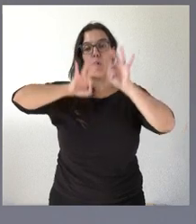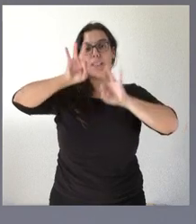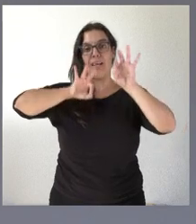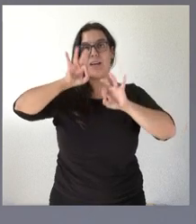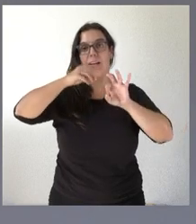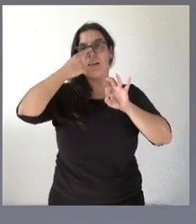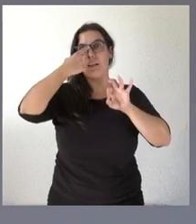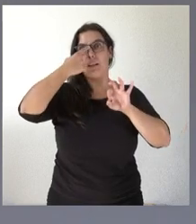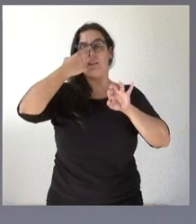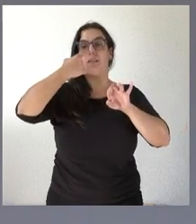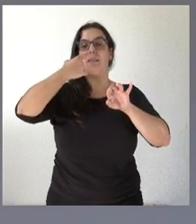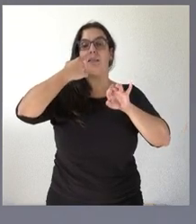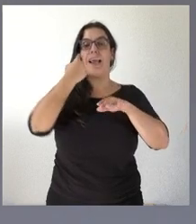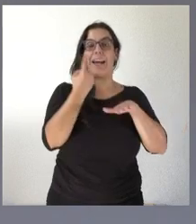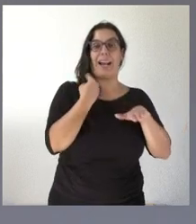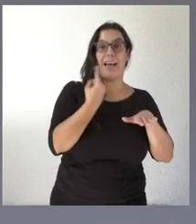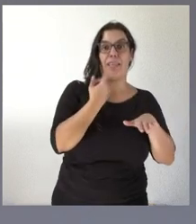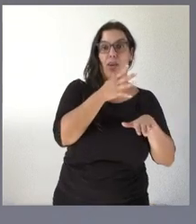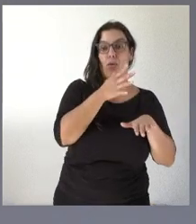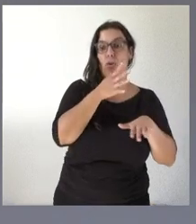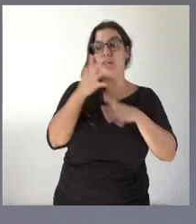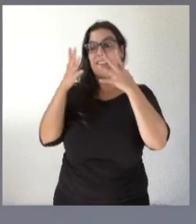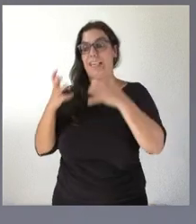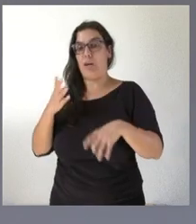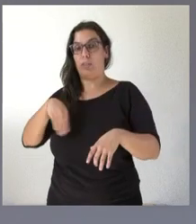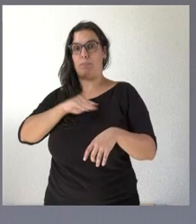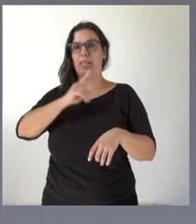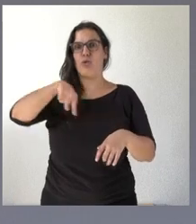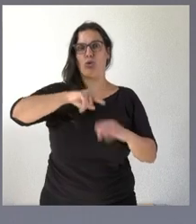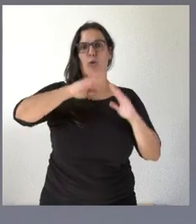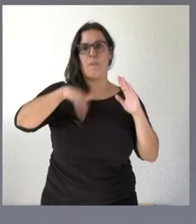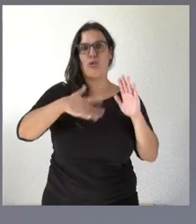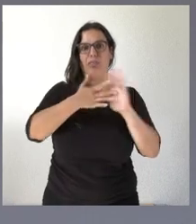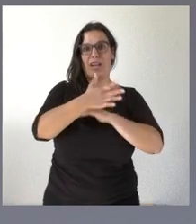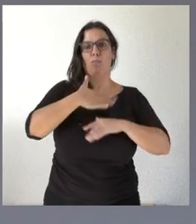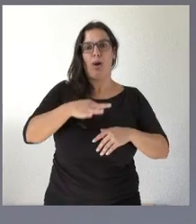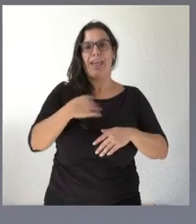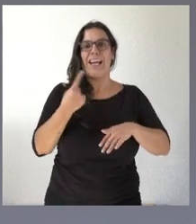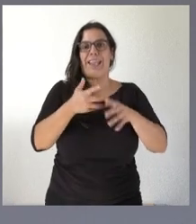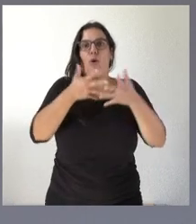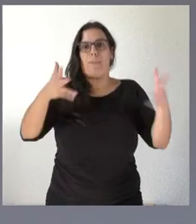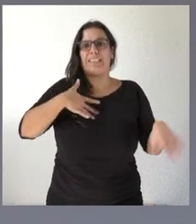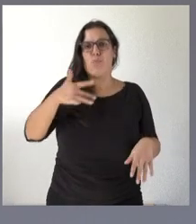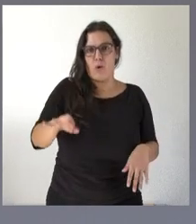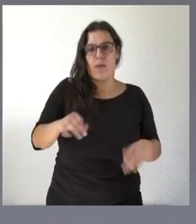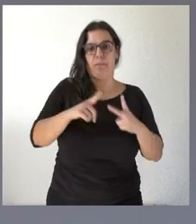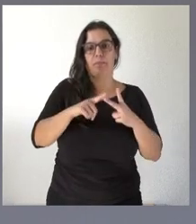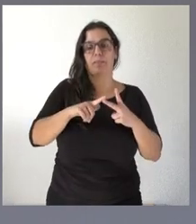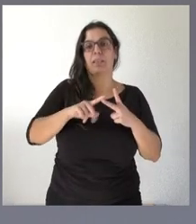secano en España por tanto tenemos capacidad de crecimiento y en segundo lugar para ello